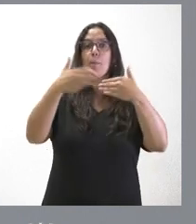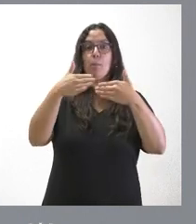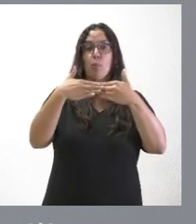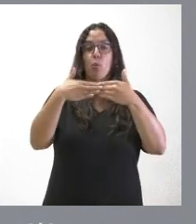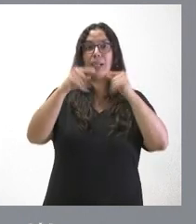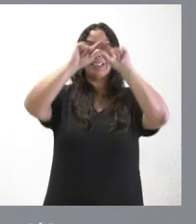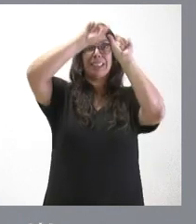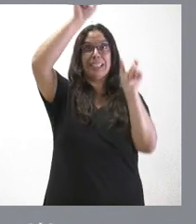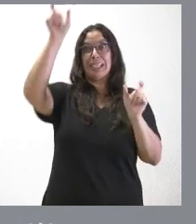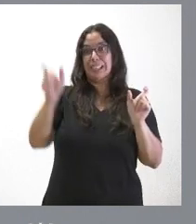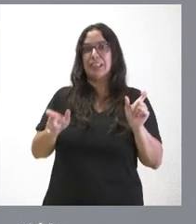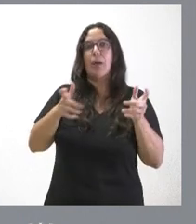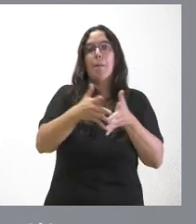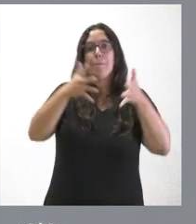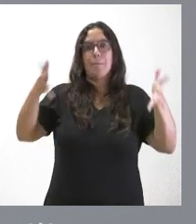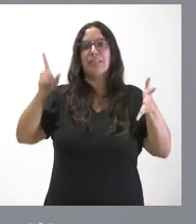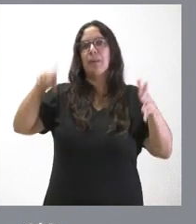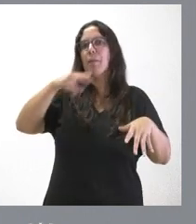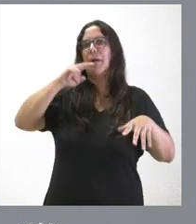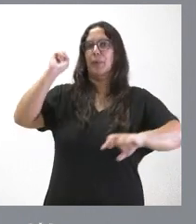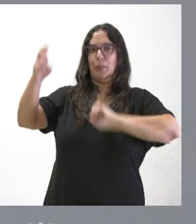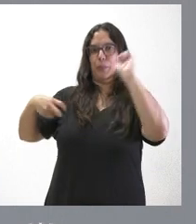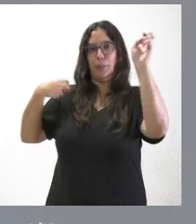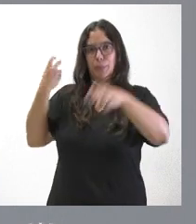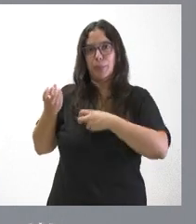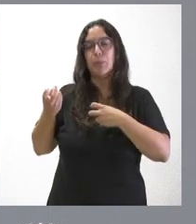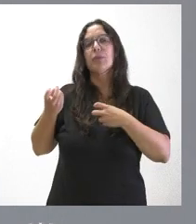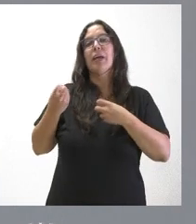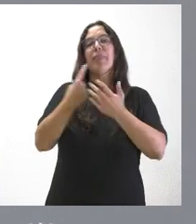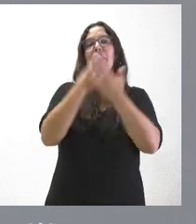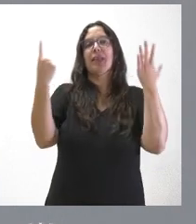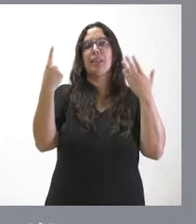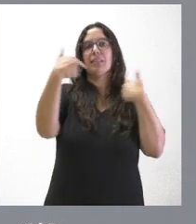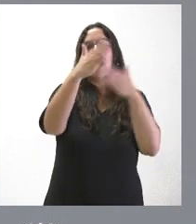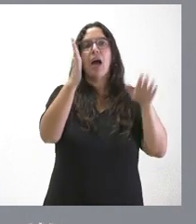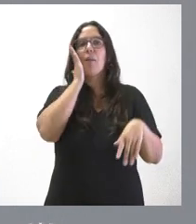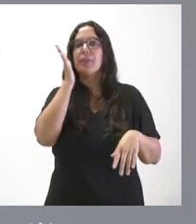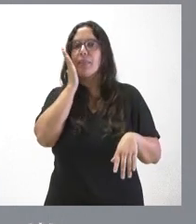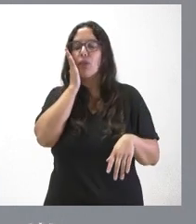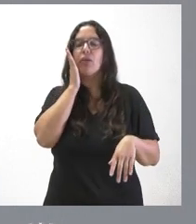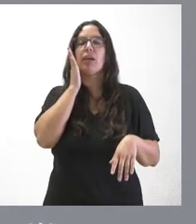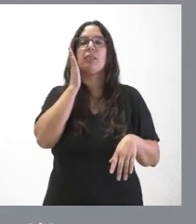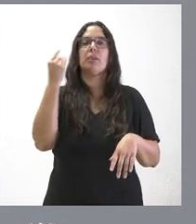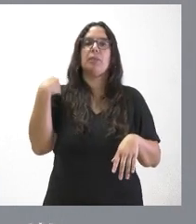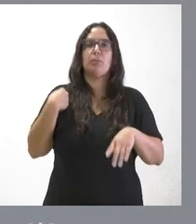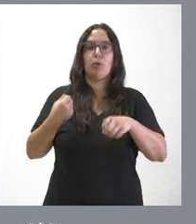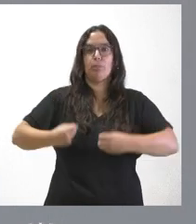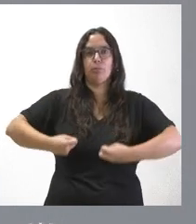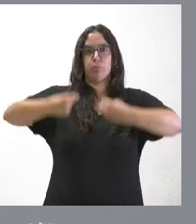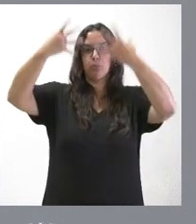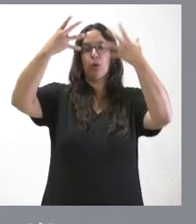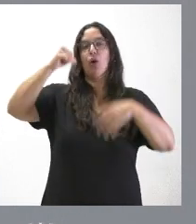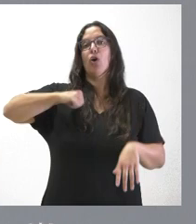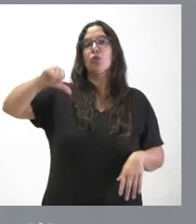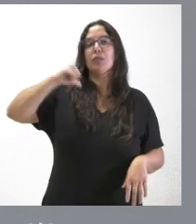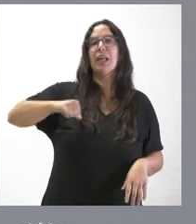reforma integral de los baños en las 16 habitaciones ubicadas en esta undécima y última planta del bloque de hospitalización del